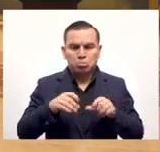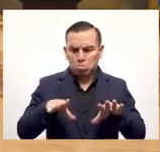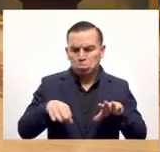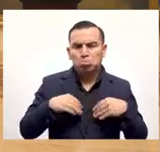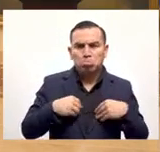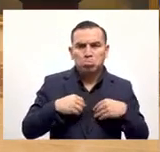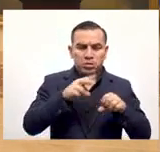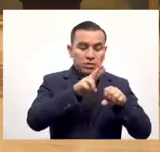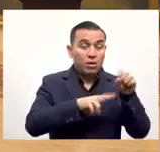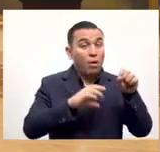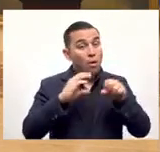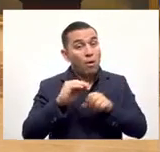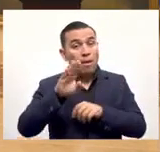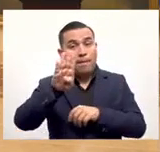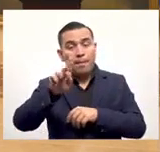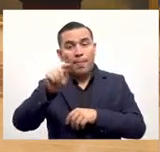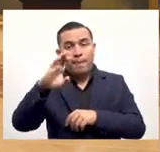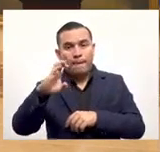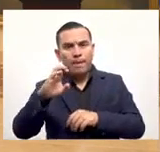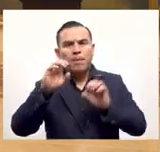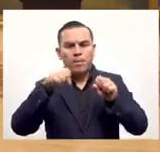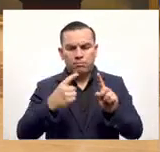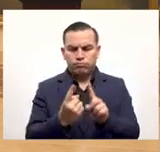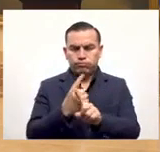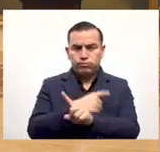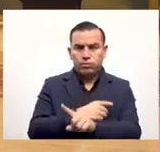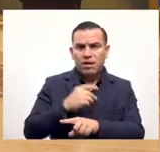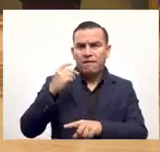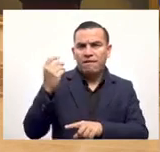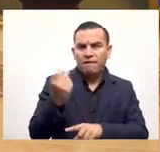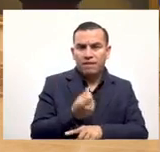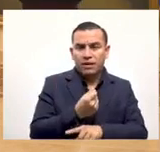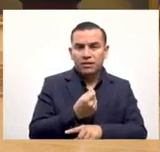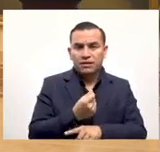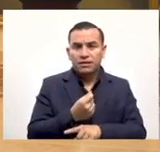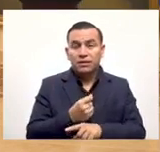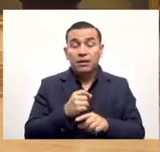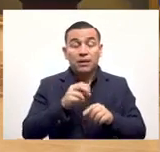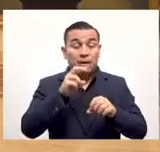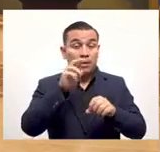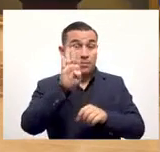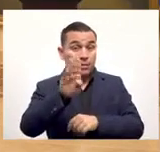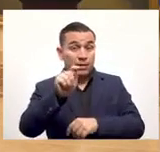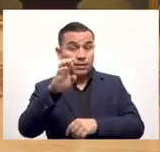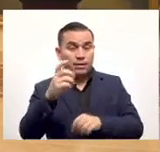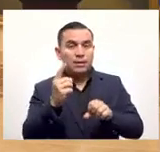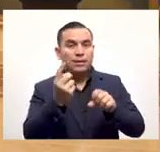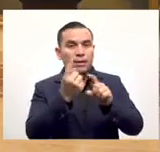lo puede recibir en dólares o en bitcoin y tiene la opción de convertibilidad automática de bitcoin a dólares